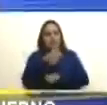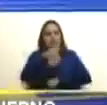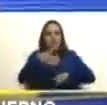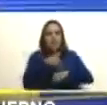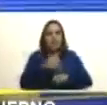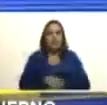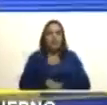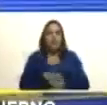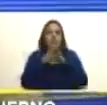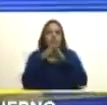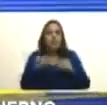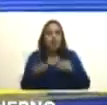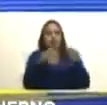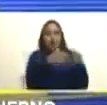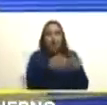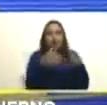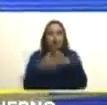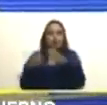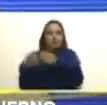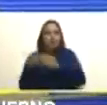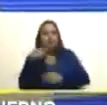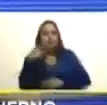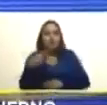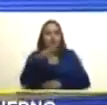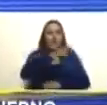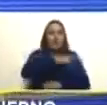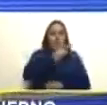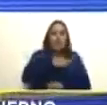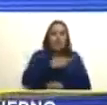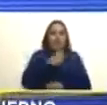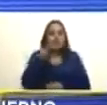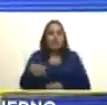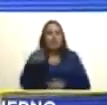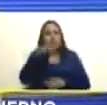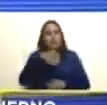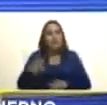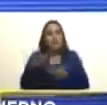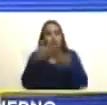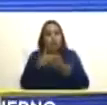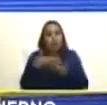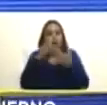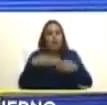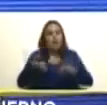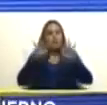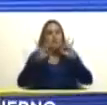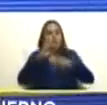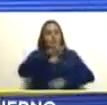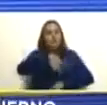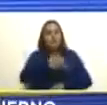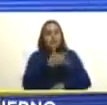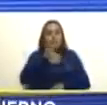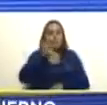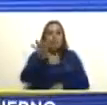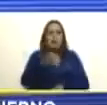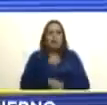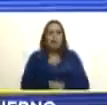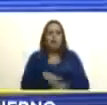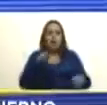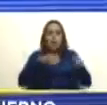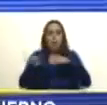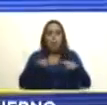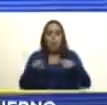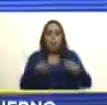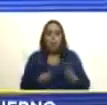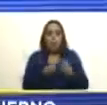y todos los sectores políticos religiosos y académicos en especial las universidades del país coordinada